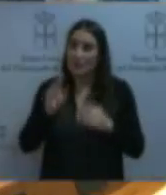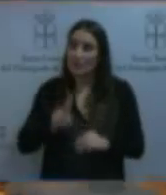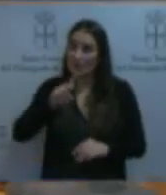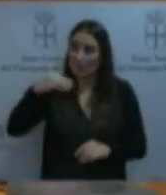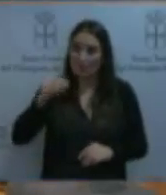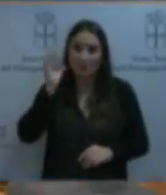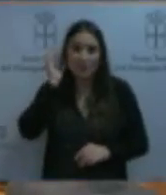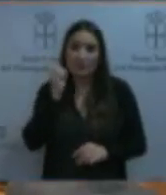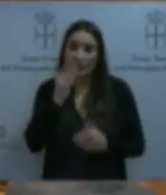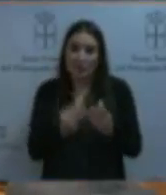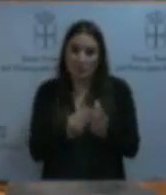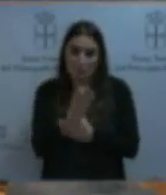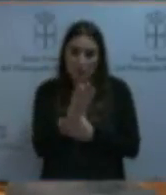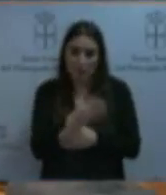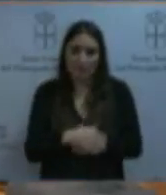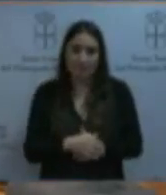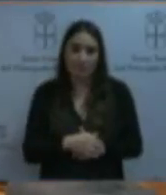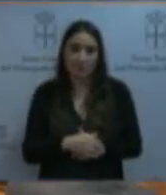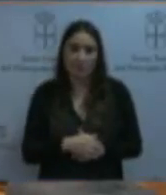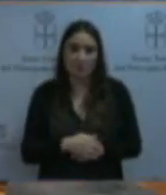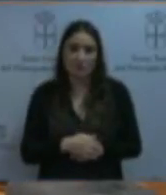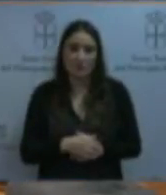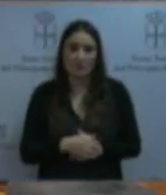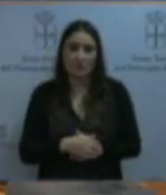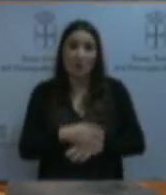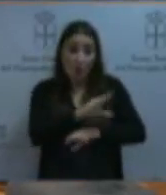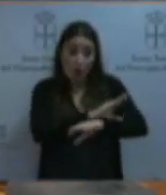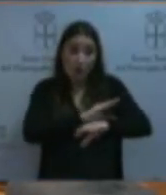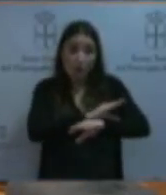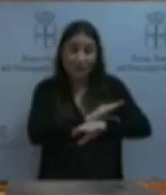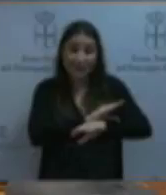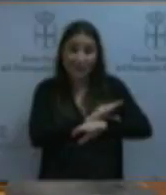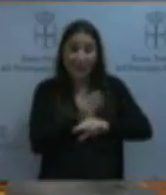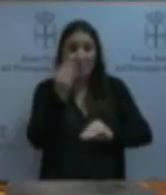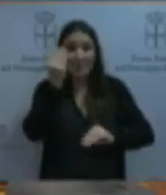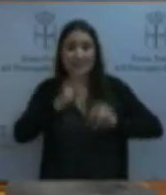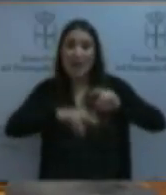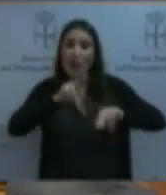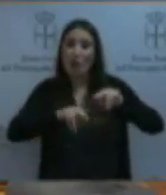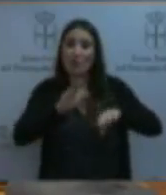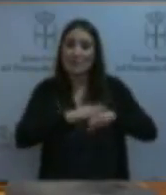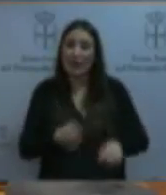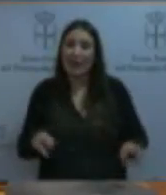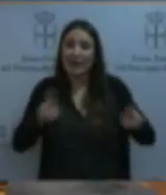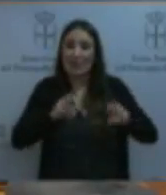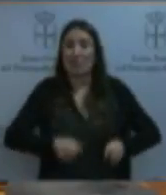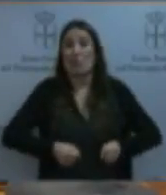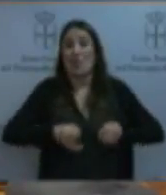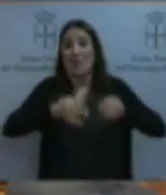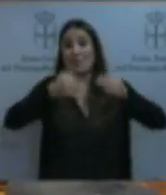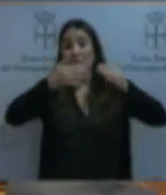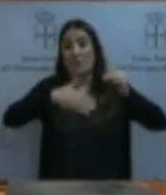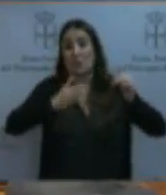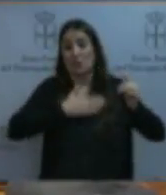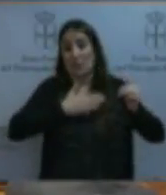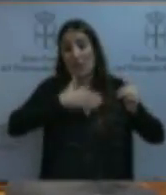Buenos días. ¿Cuándo tiene previsto su consejería acometer las obras de reparación de los edificios de titularidad